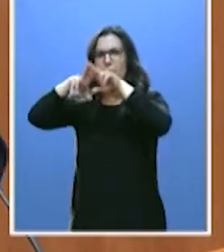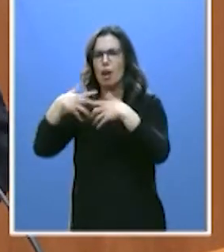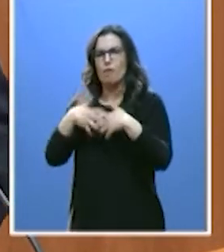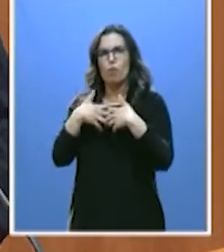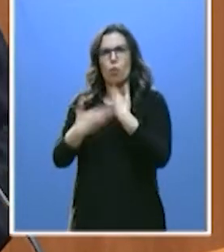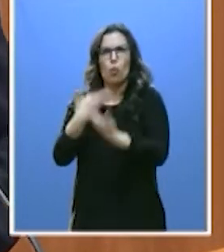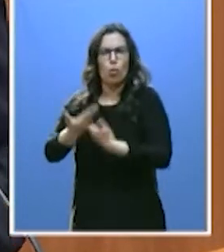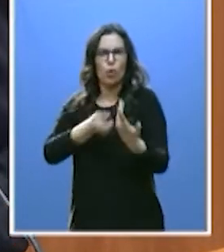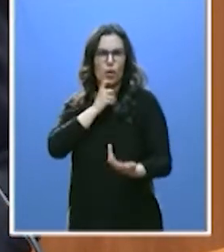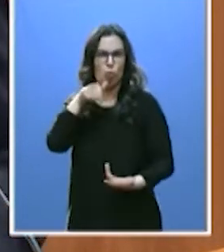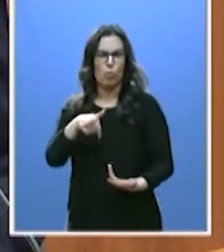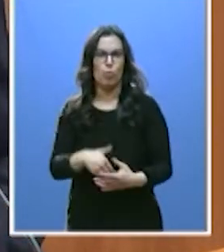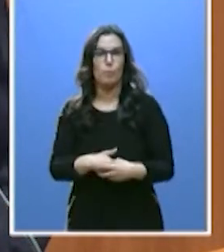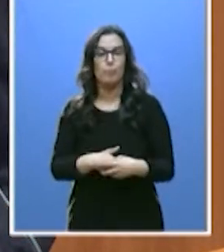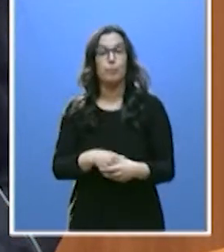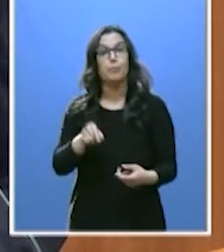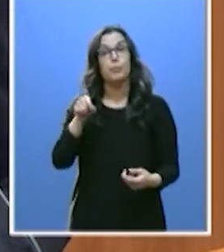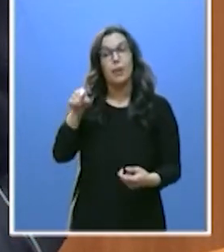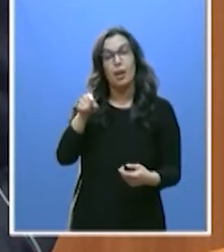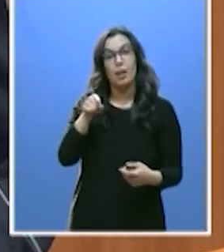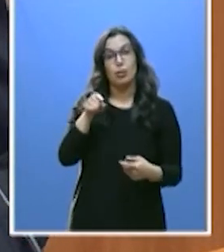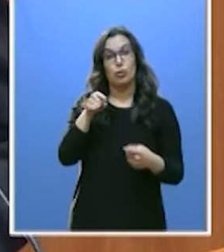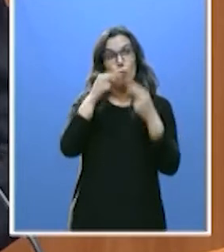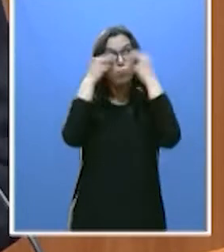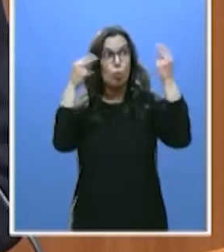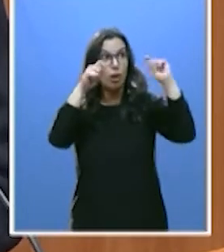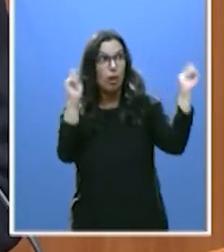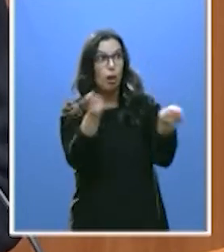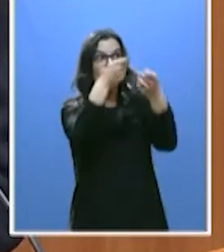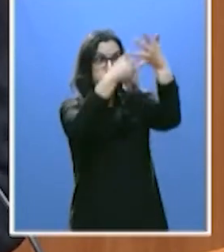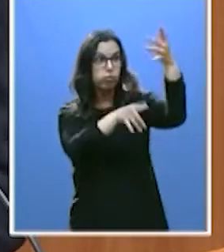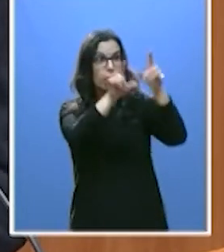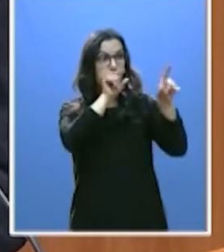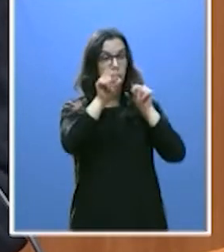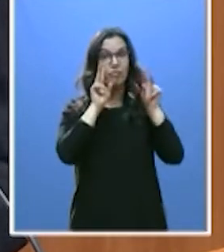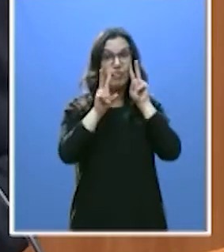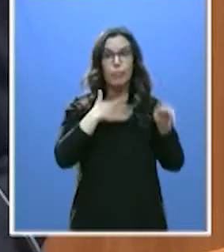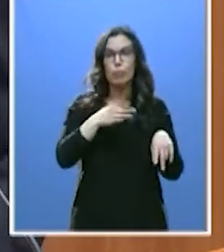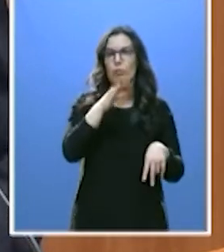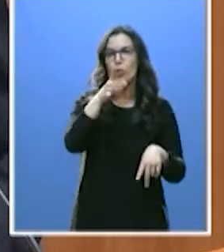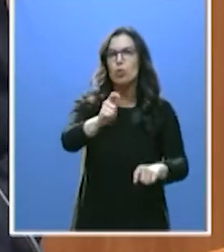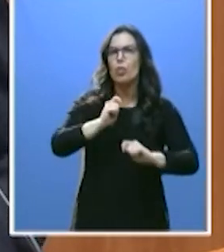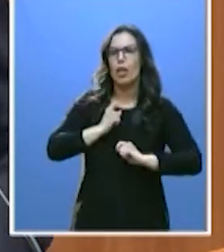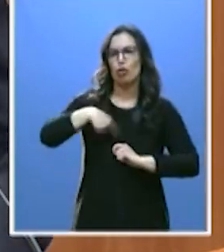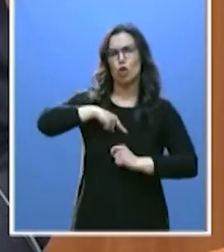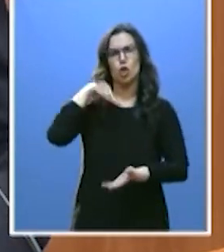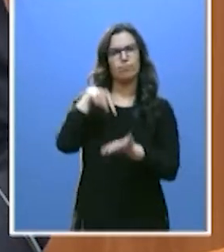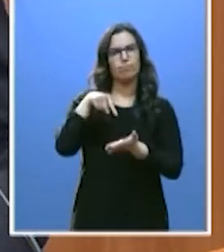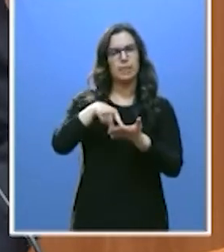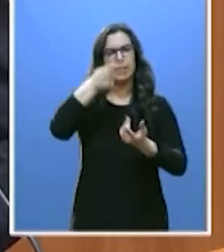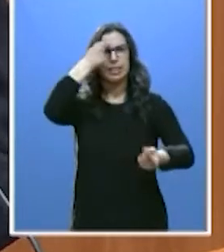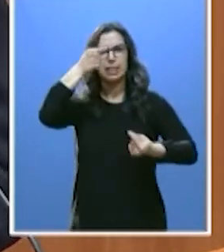de nuestra Administración. Eso es lo que permite y lo que nos obliga a elevar los niveles de autoexigencia